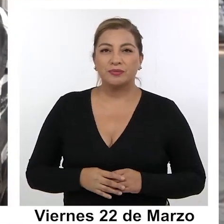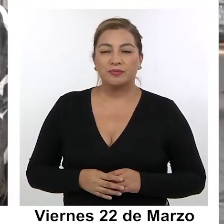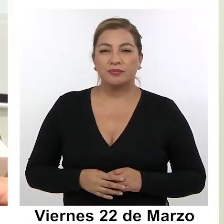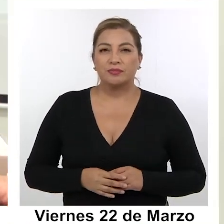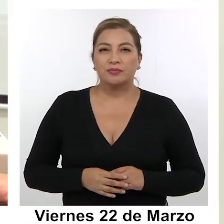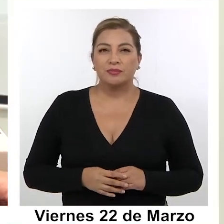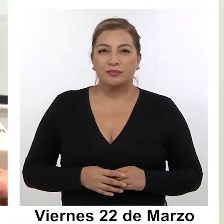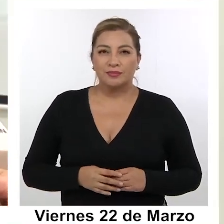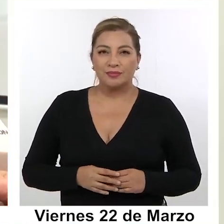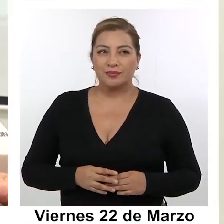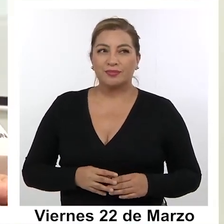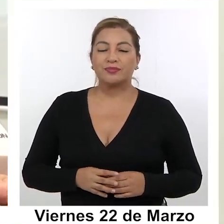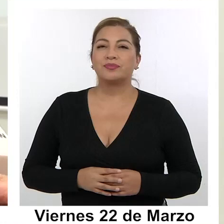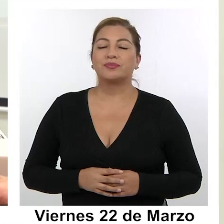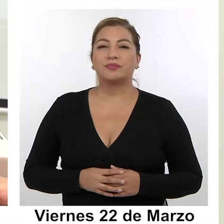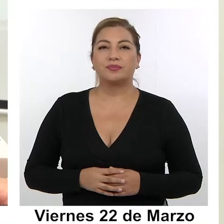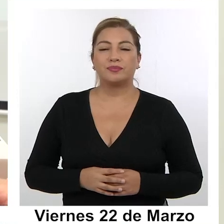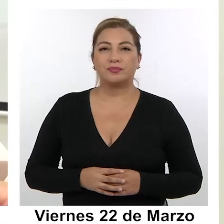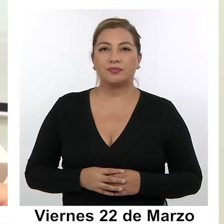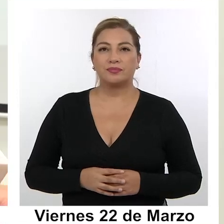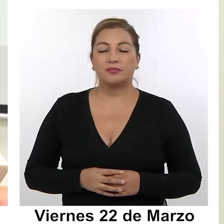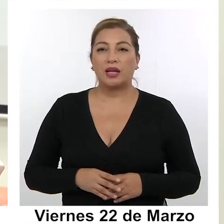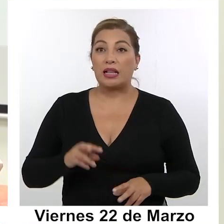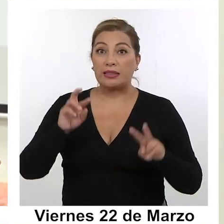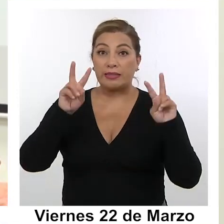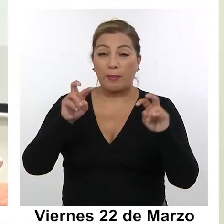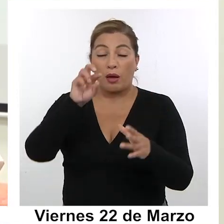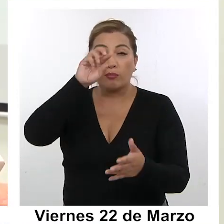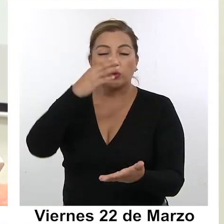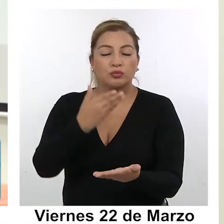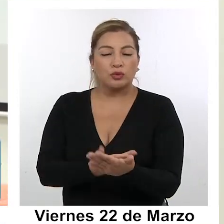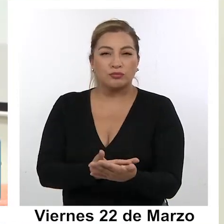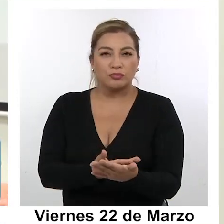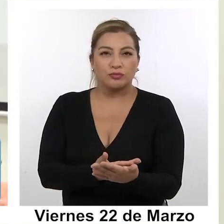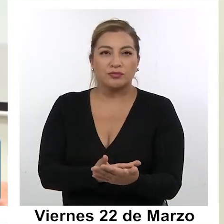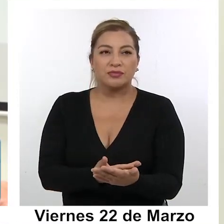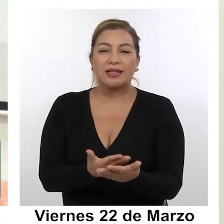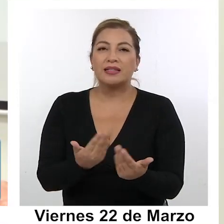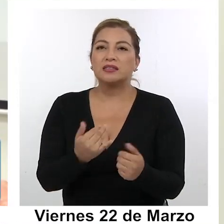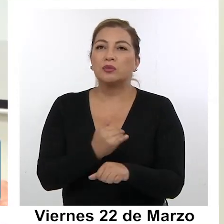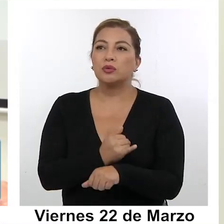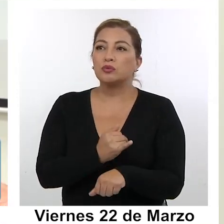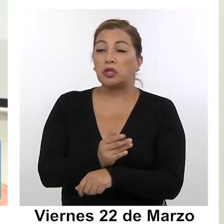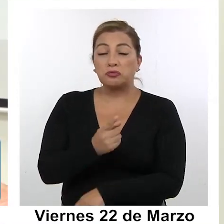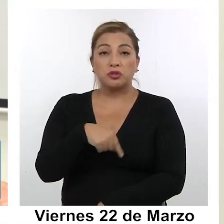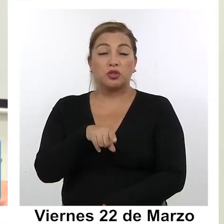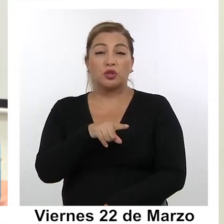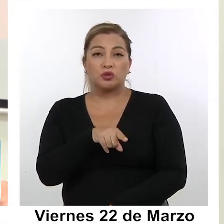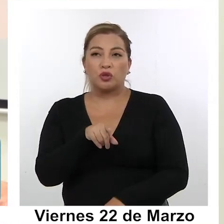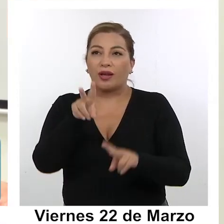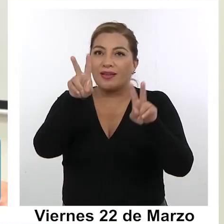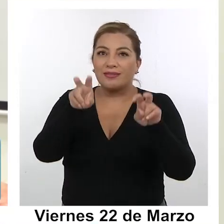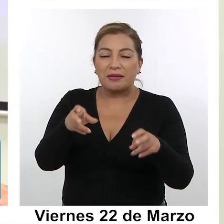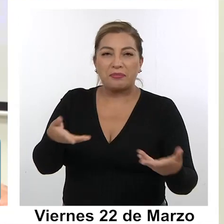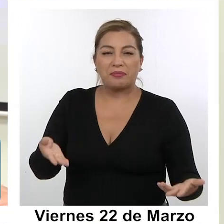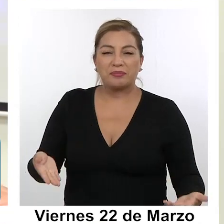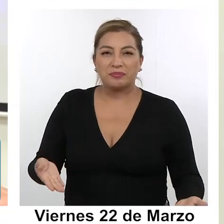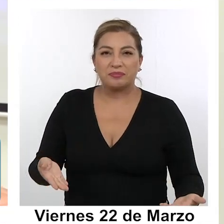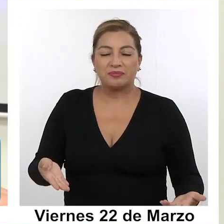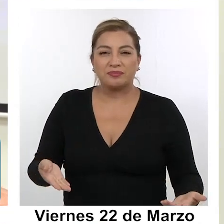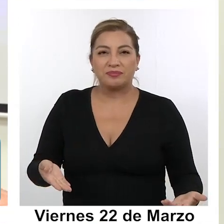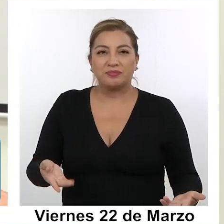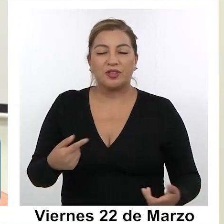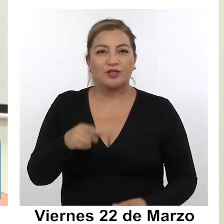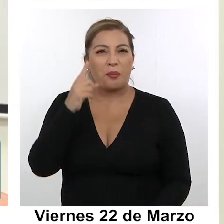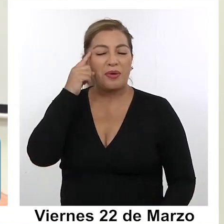Dentro de la forma de postulación necesitaban una institución y nosotros en ese sentido encontramos